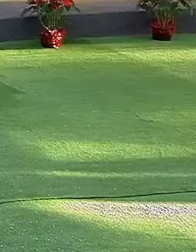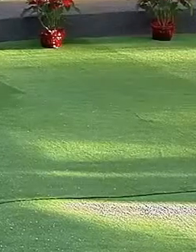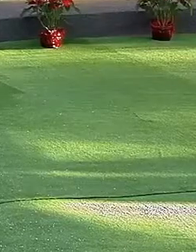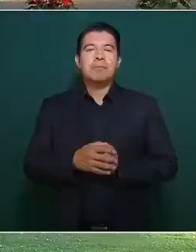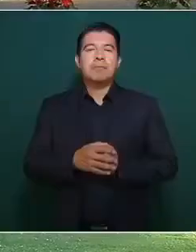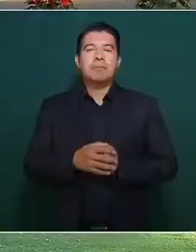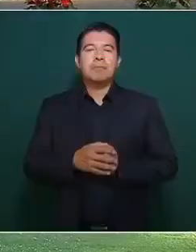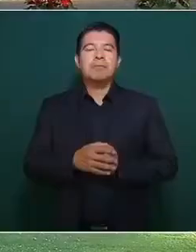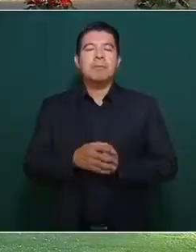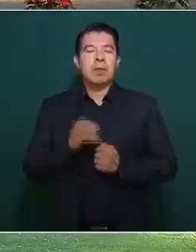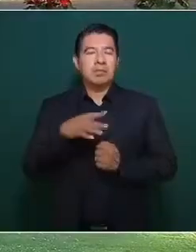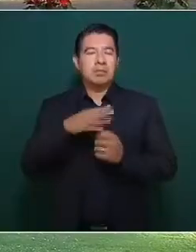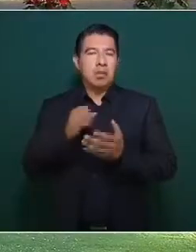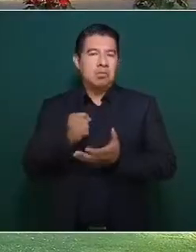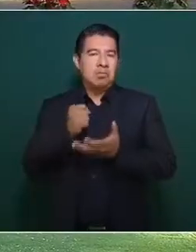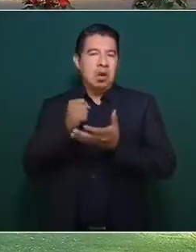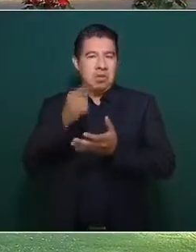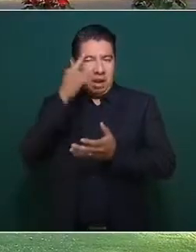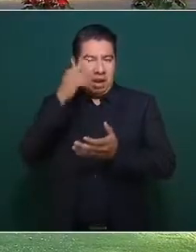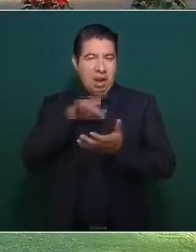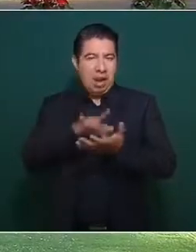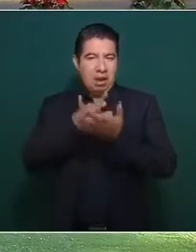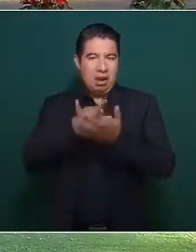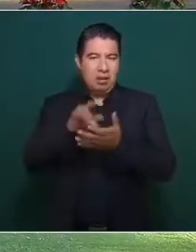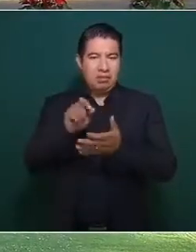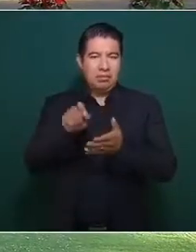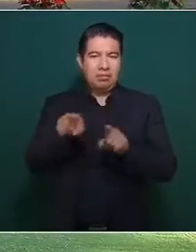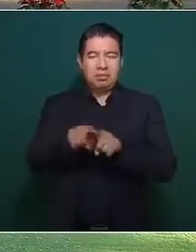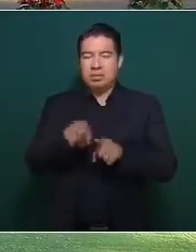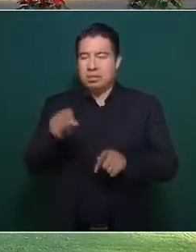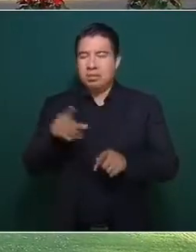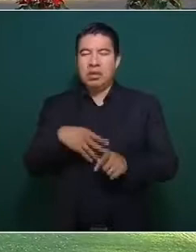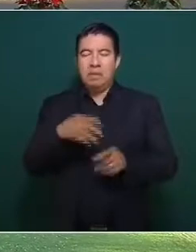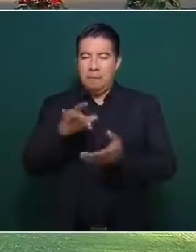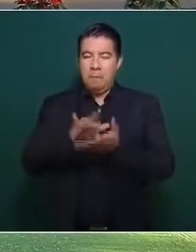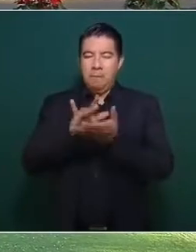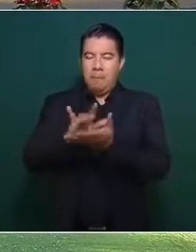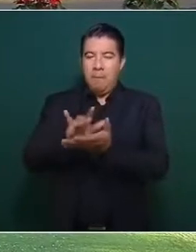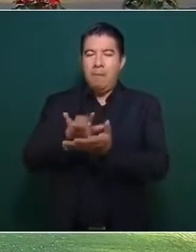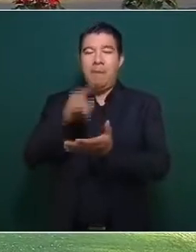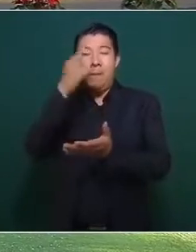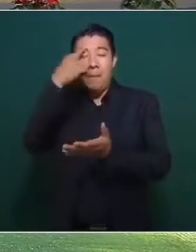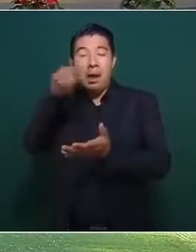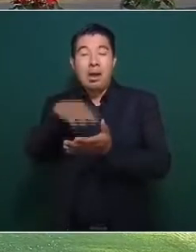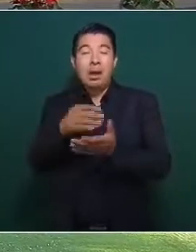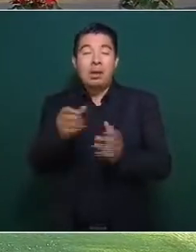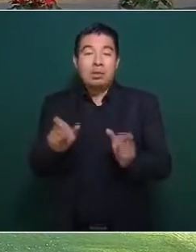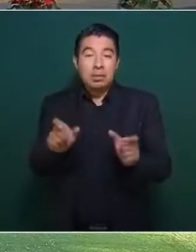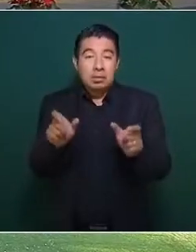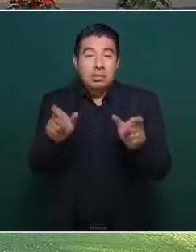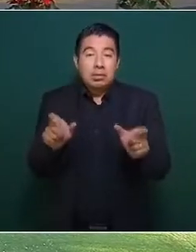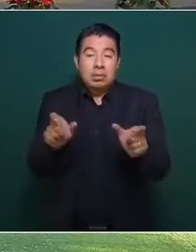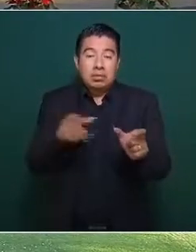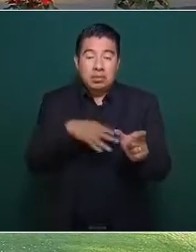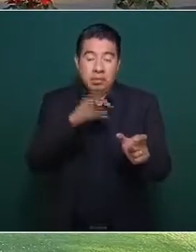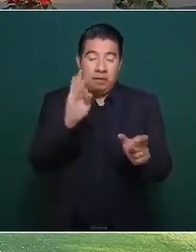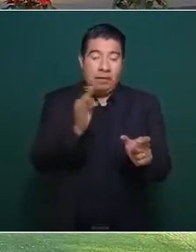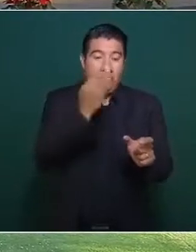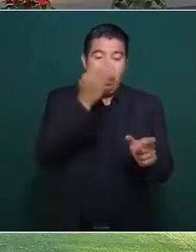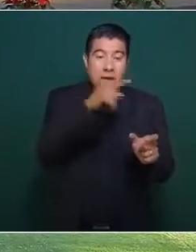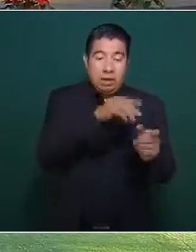en lo que es el Fondo de Aportaciones para la Seguridad Pública, por parte de la Federación, recibe el Estado